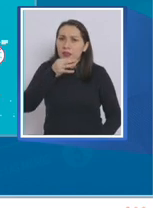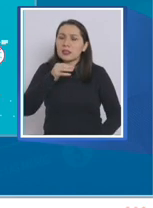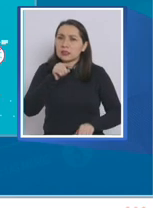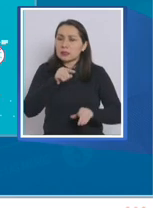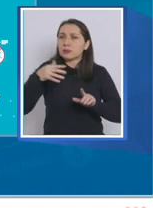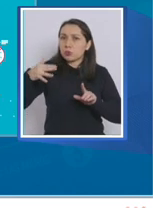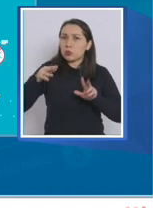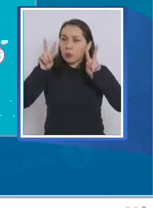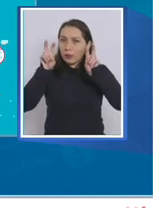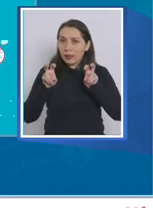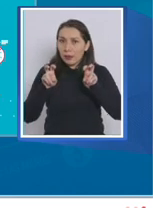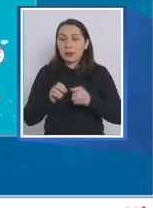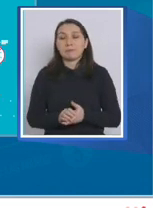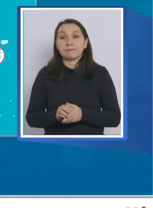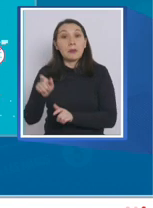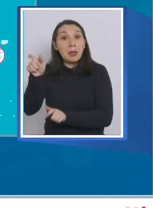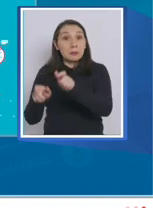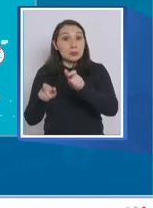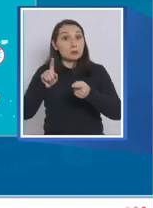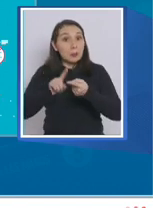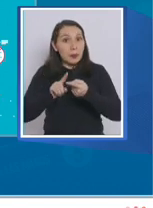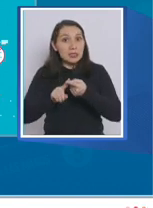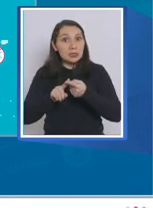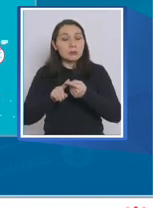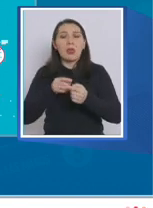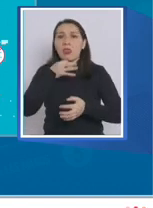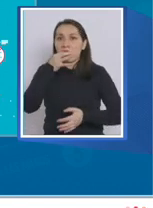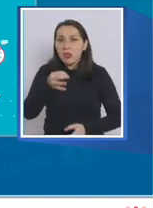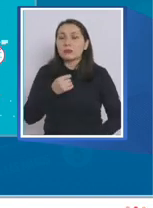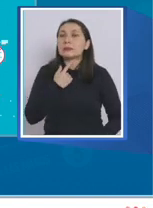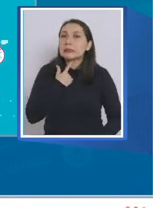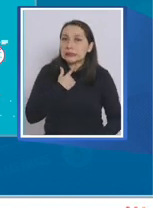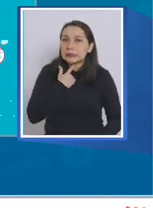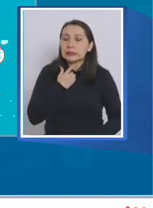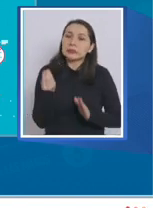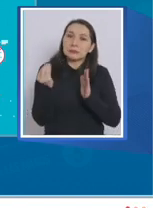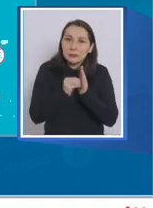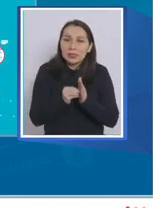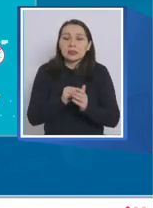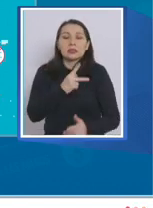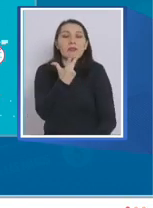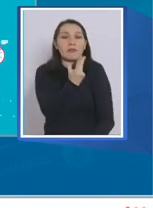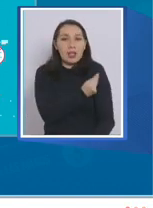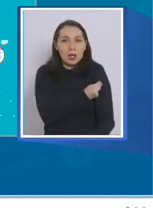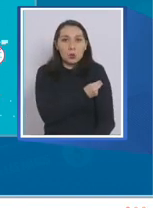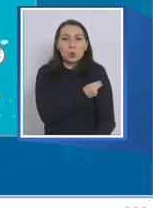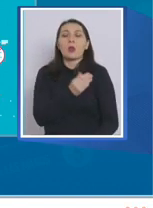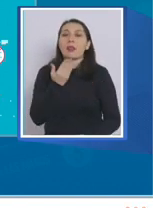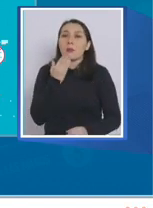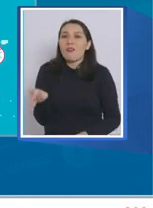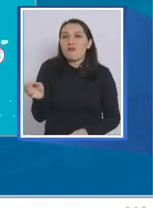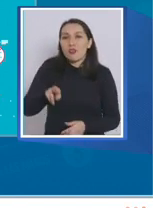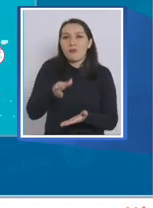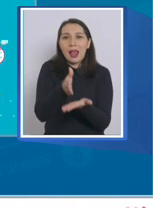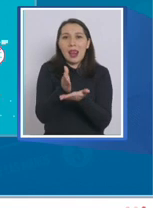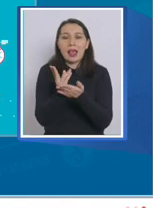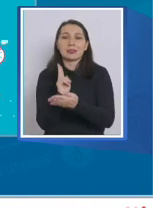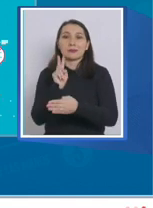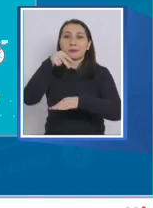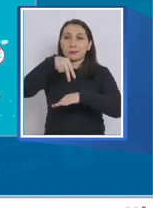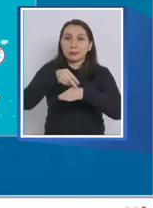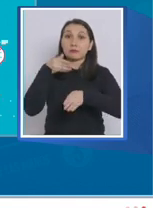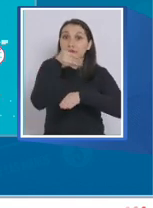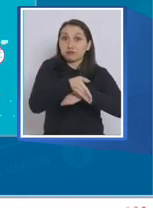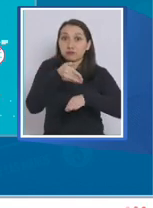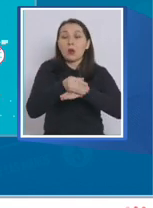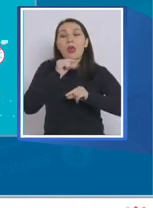tópico. Los participantes generan amplio interés en reforzar la vacunación y retomar las clases presenciales de forma